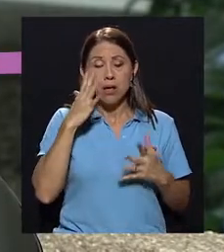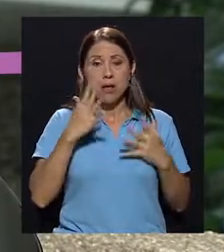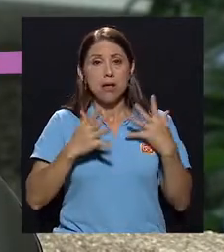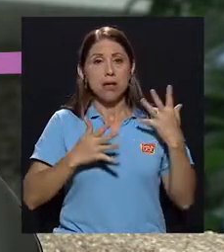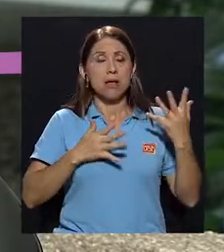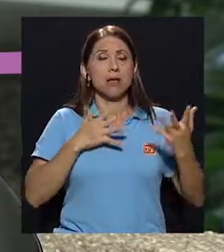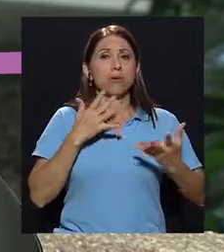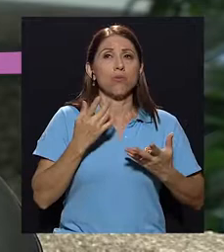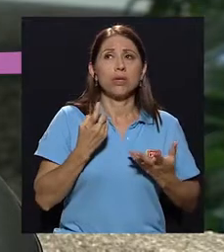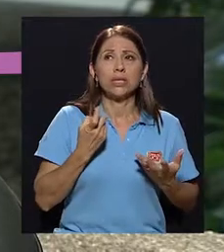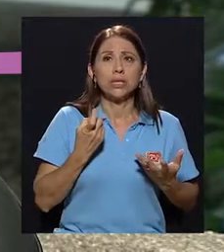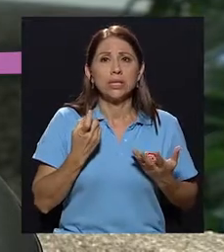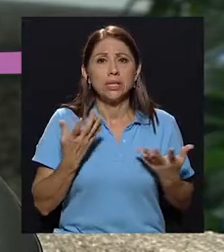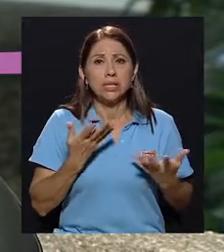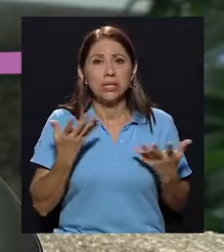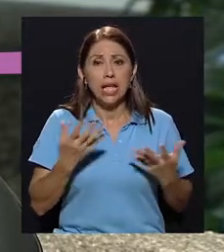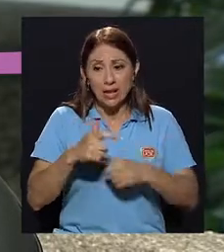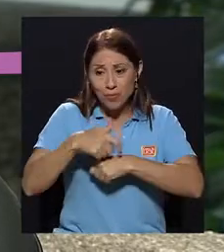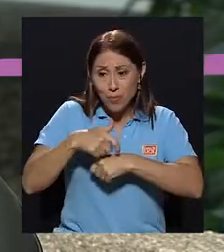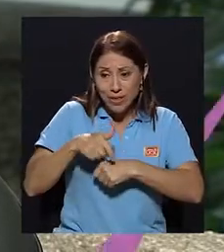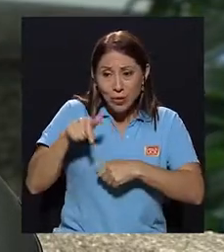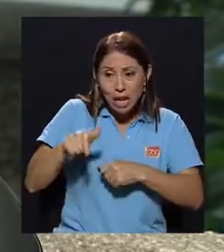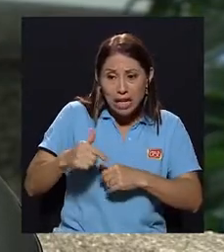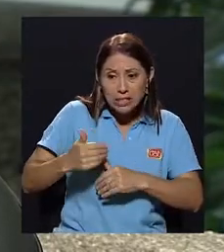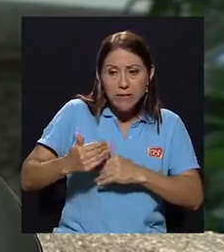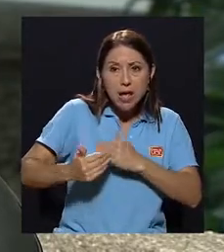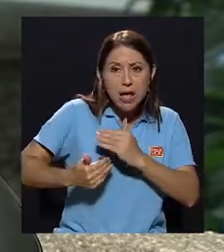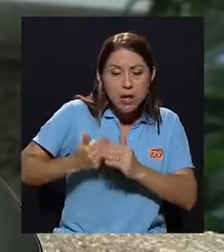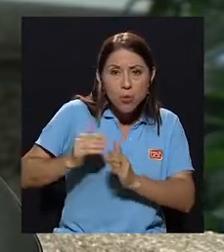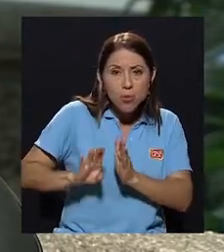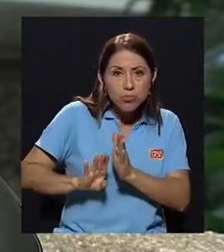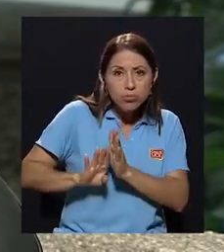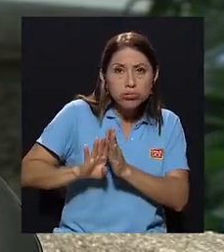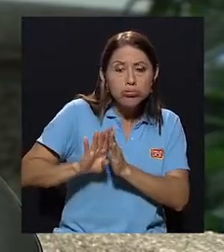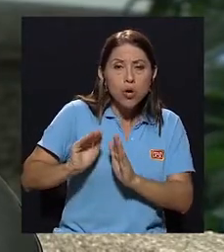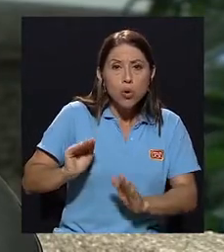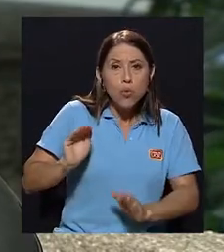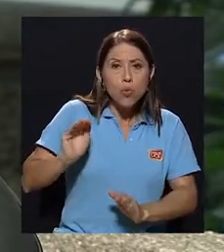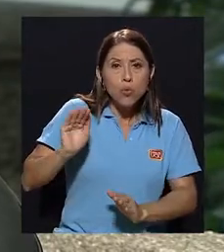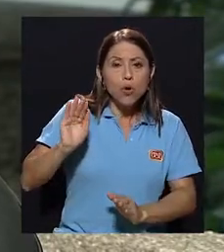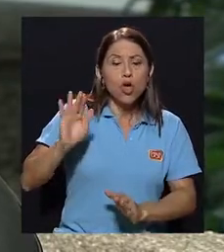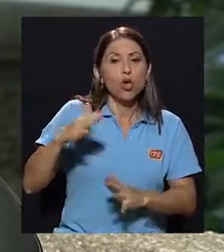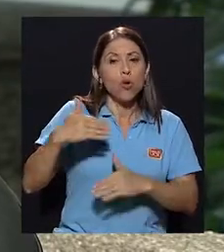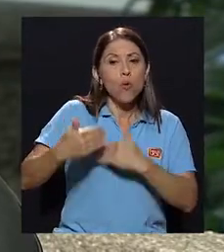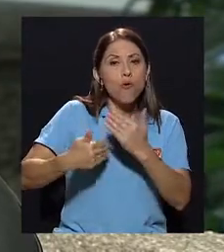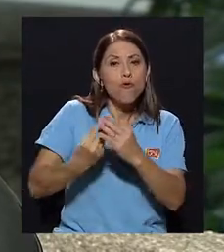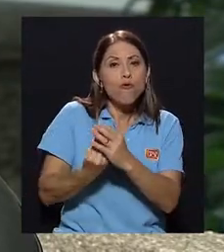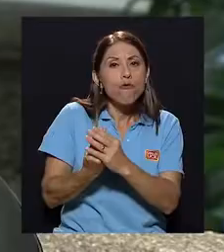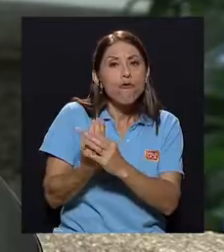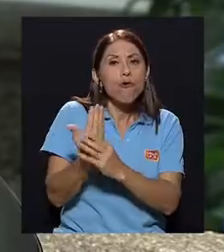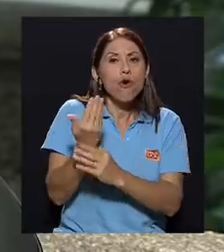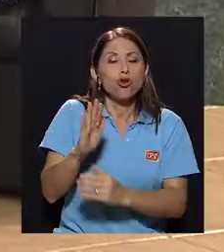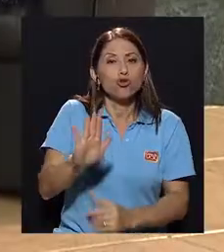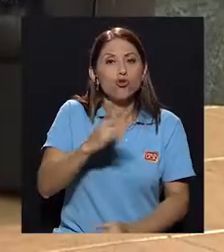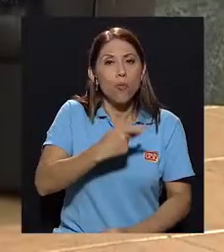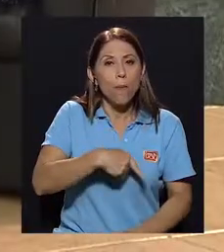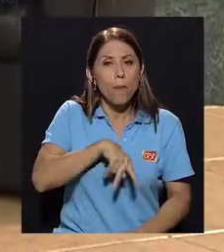y sobre todo cuando estaba constituyendo, constituyendo su personalidad, si se quiere, su